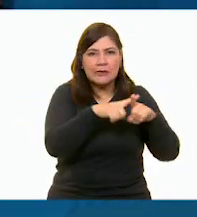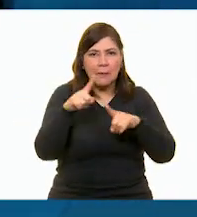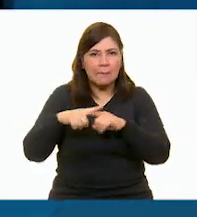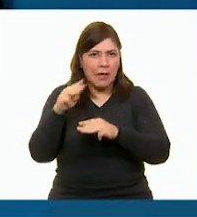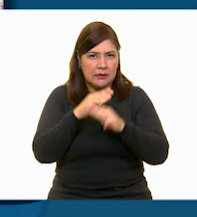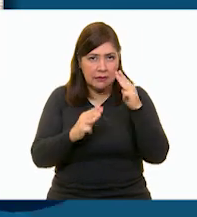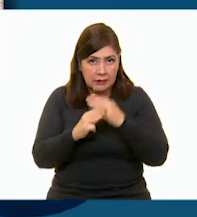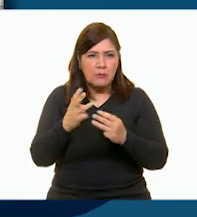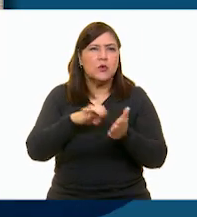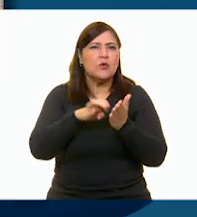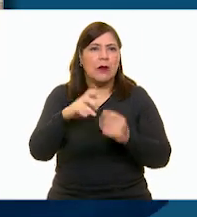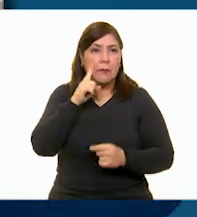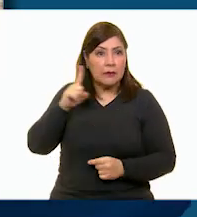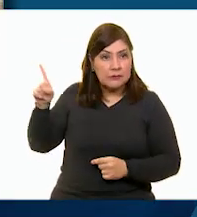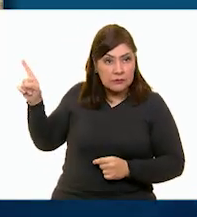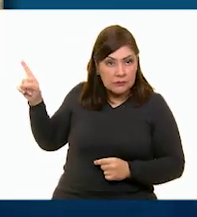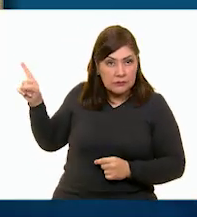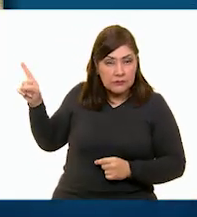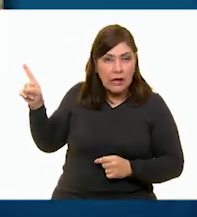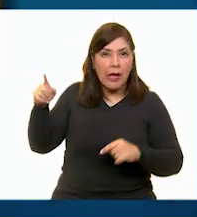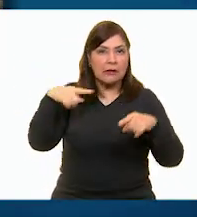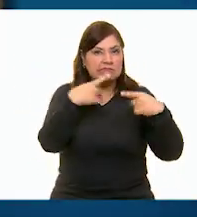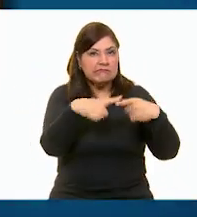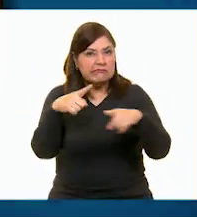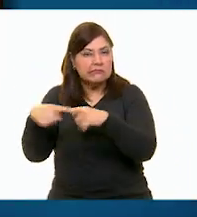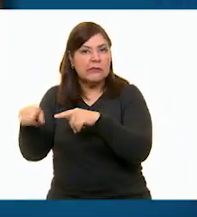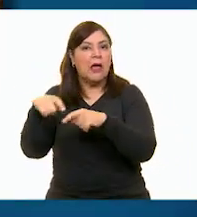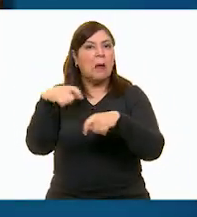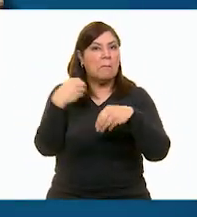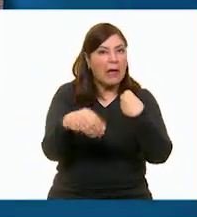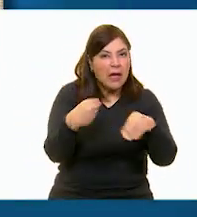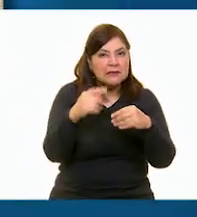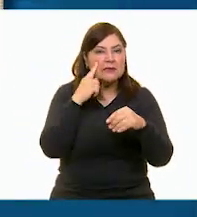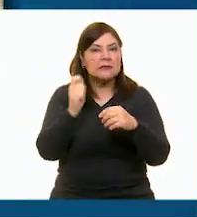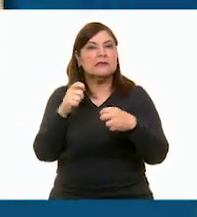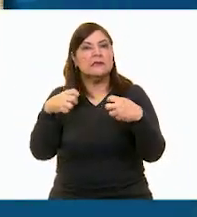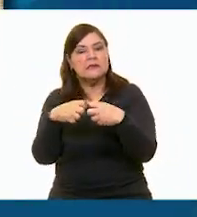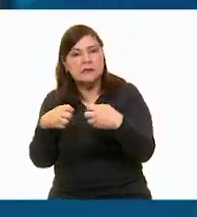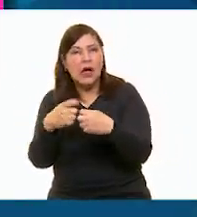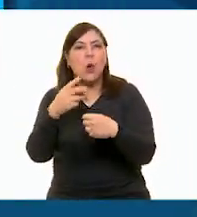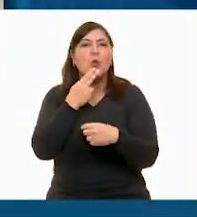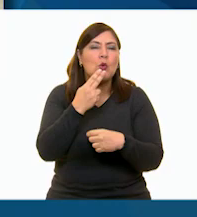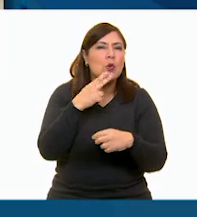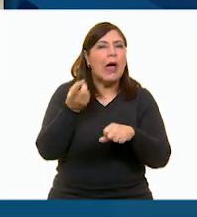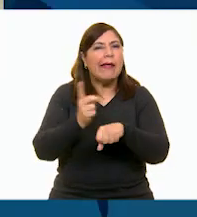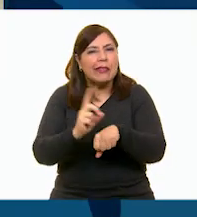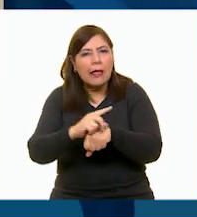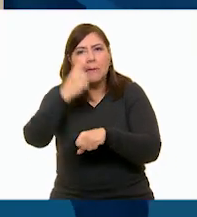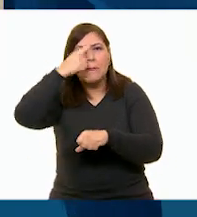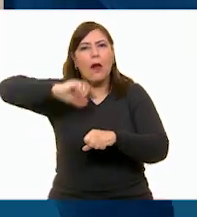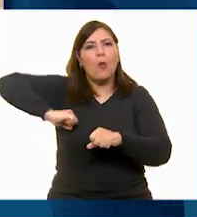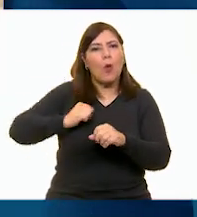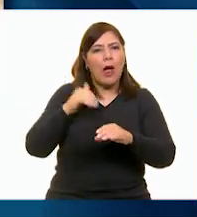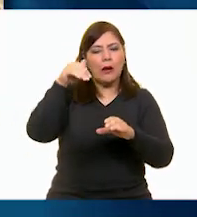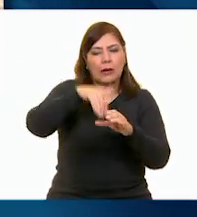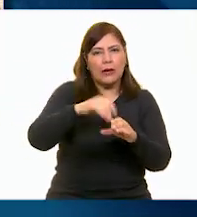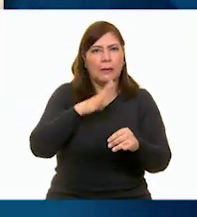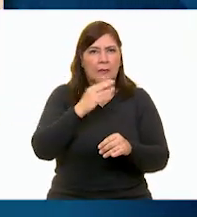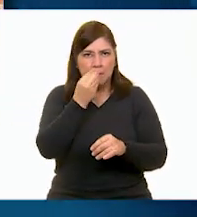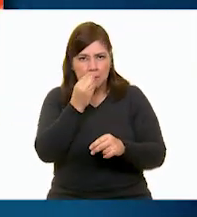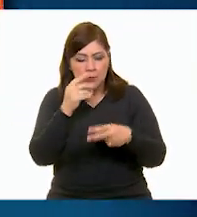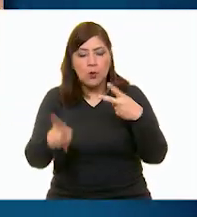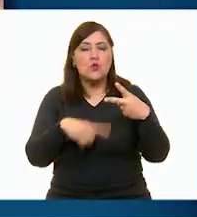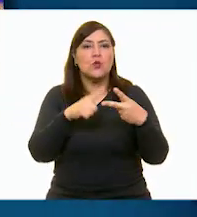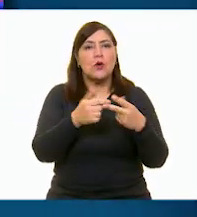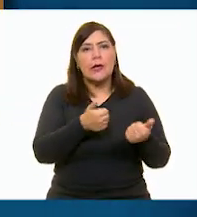Por ejemplo, estos productos de plástico son algunos de los que usamos a diario para guardar alimentos, llevar